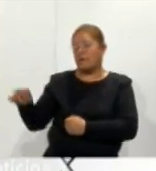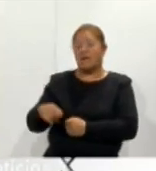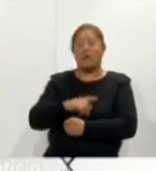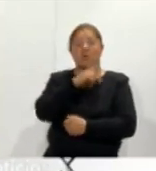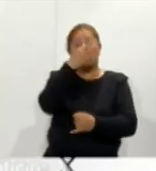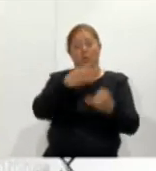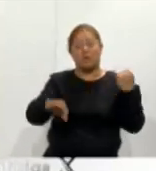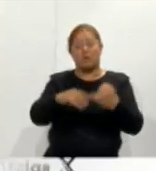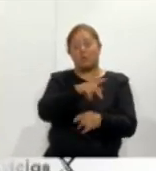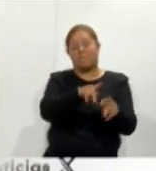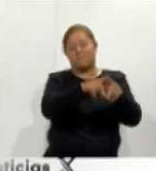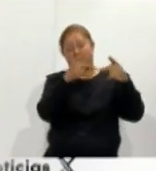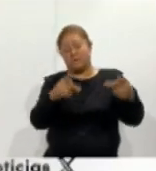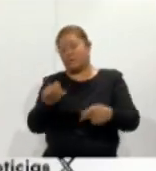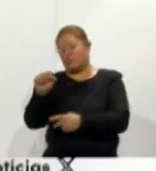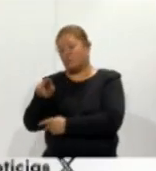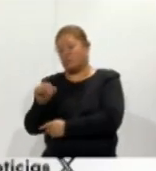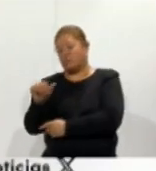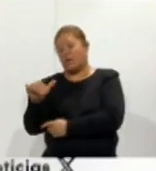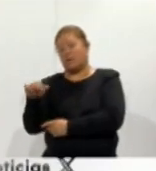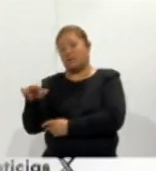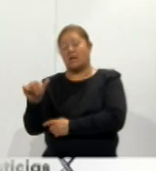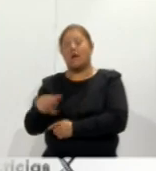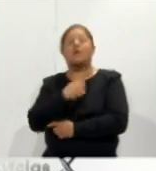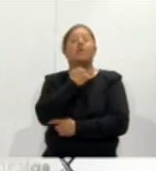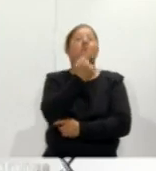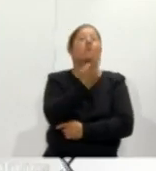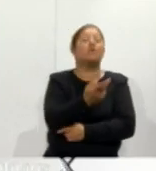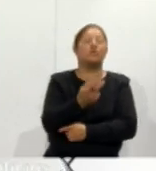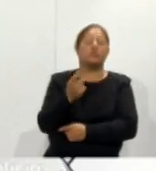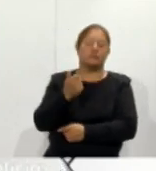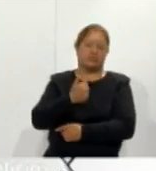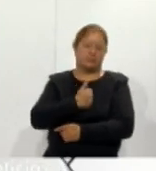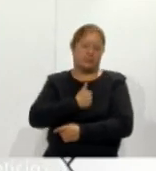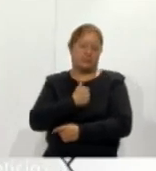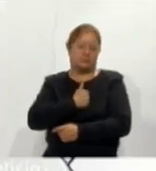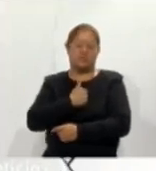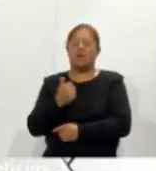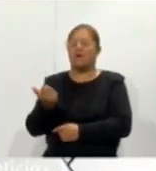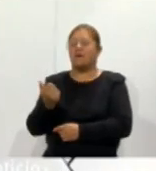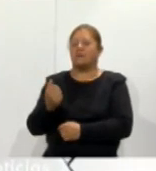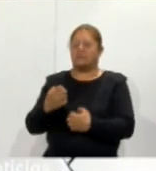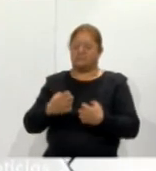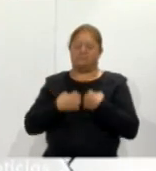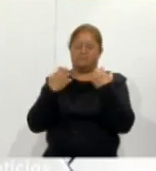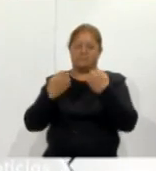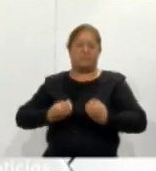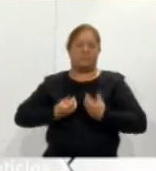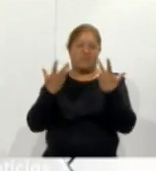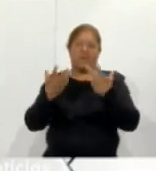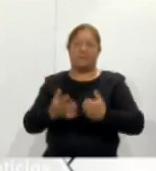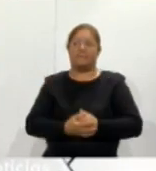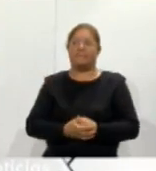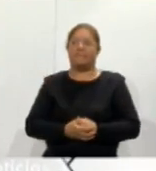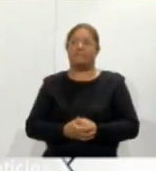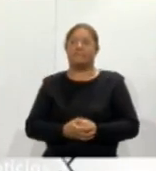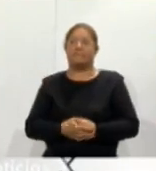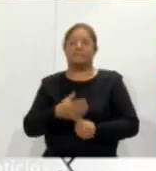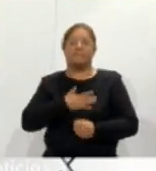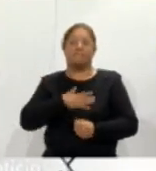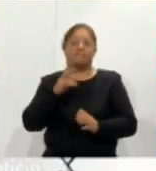periodista Susana Fernández Ordóñez dio voz a la obra de su autoría Encabrítate, vida. Quisiera enfatizar